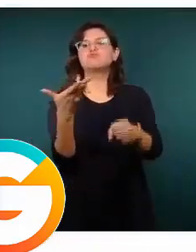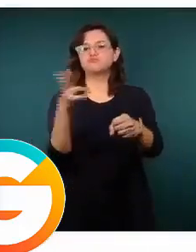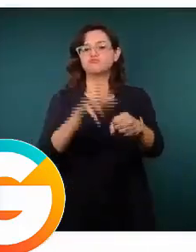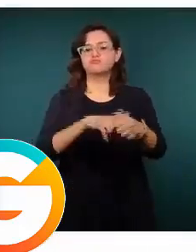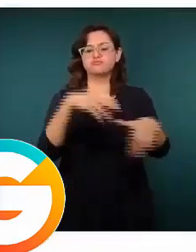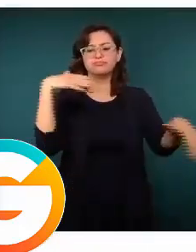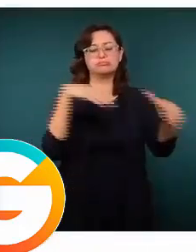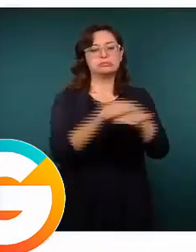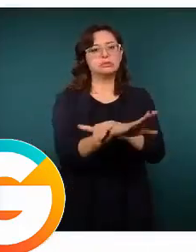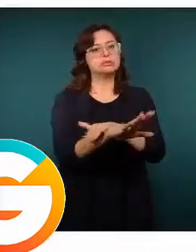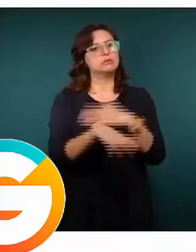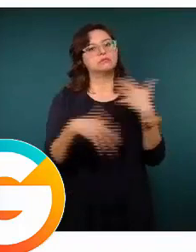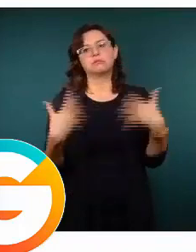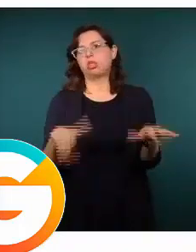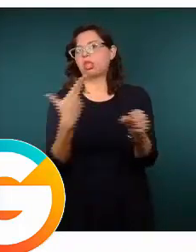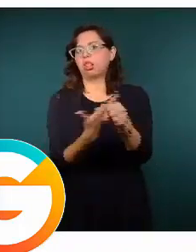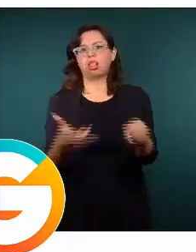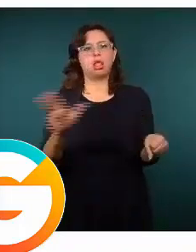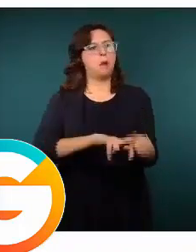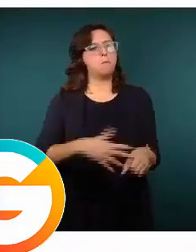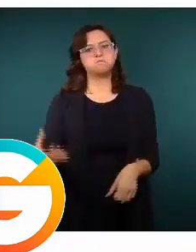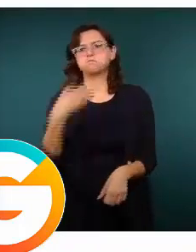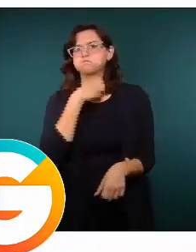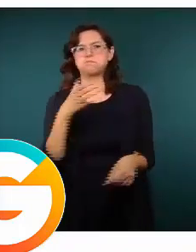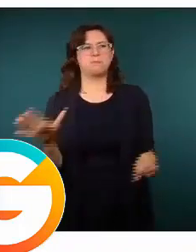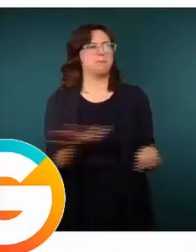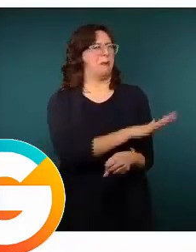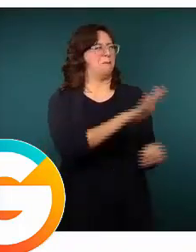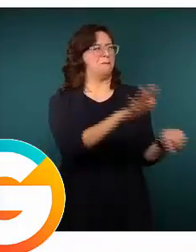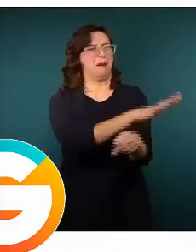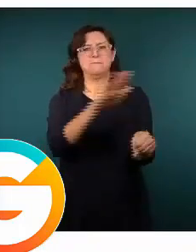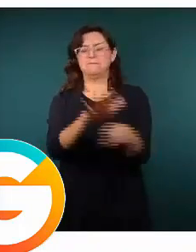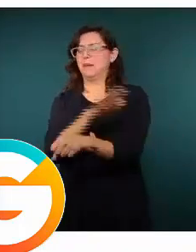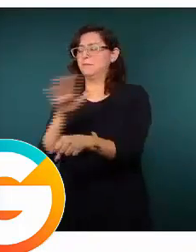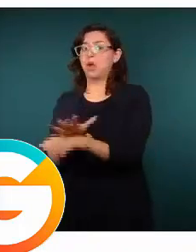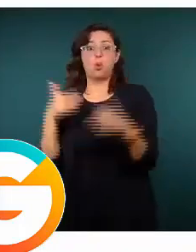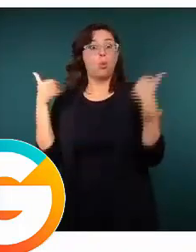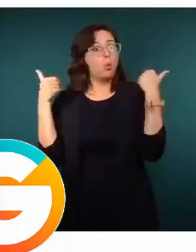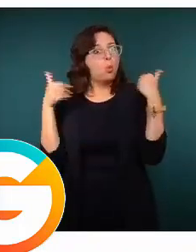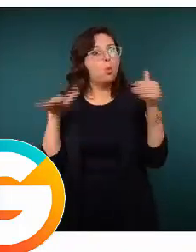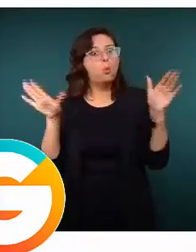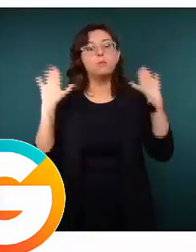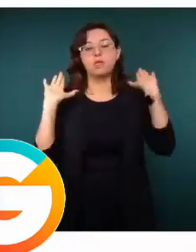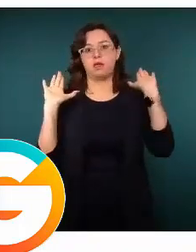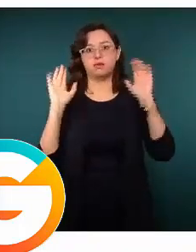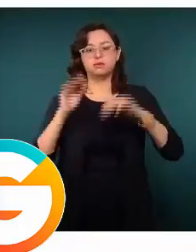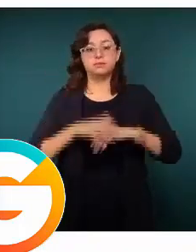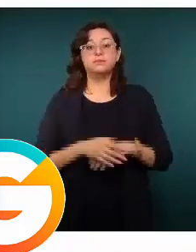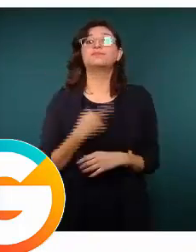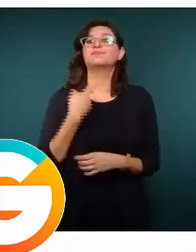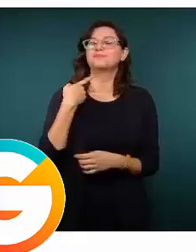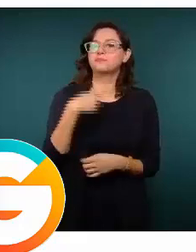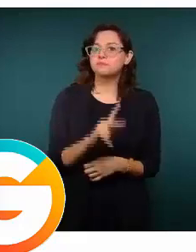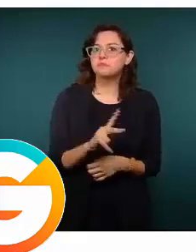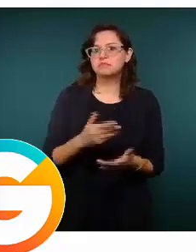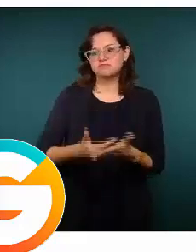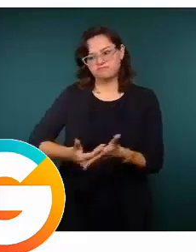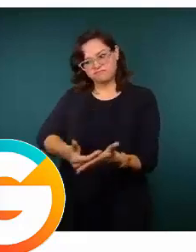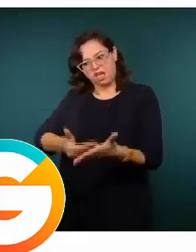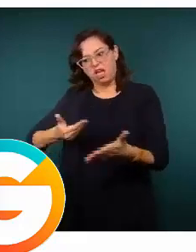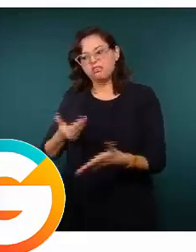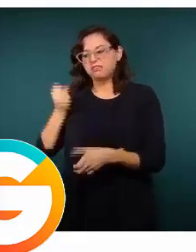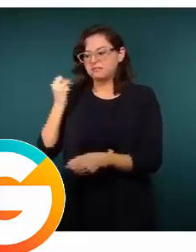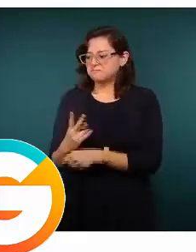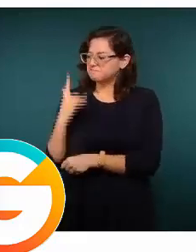Esto hubiera rebasado la capacidad hospitalaria que tenemos en el Estado de México para atender a todos los enfermos. Gracias a todo este esfuerzo que se ha venido